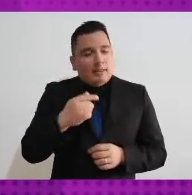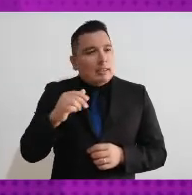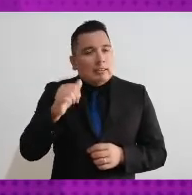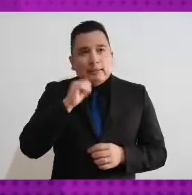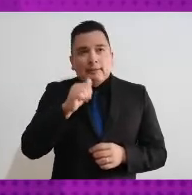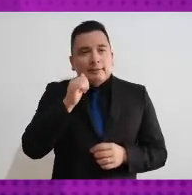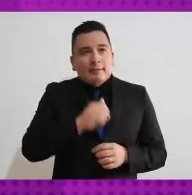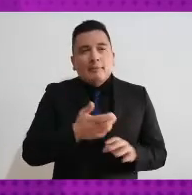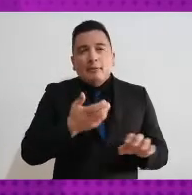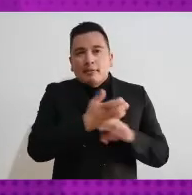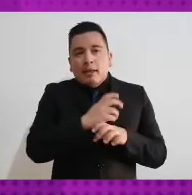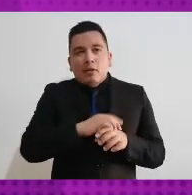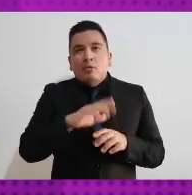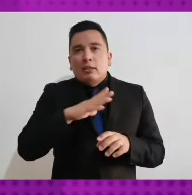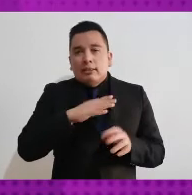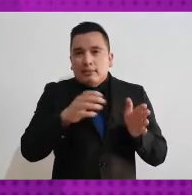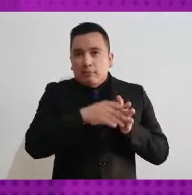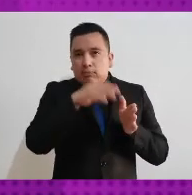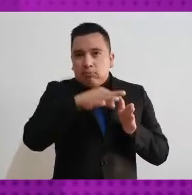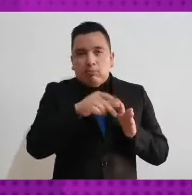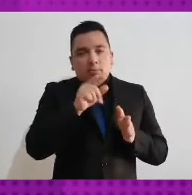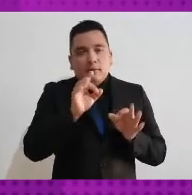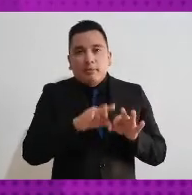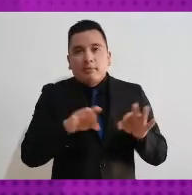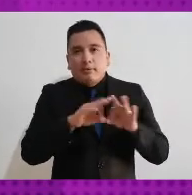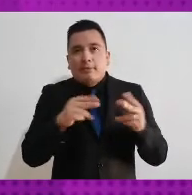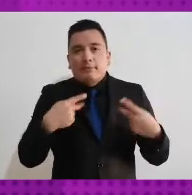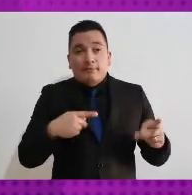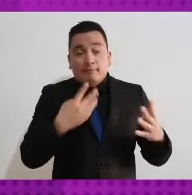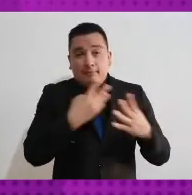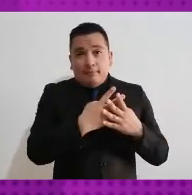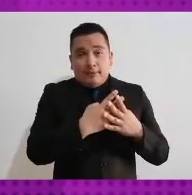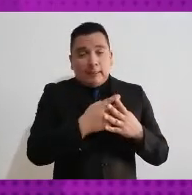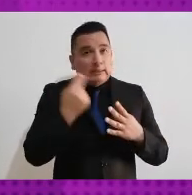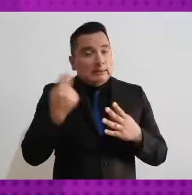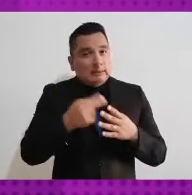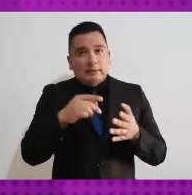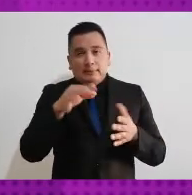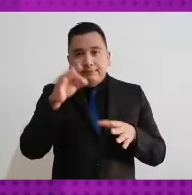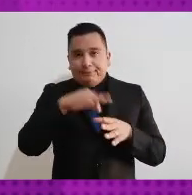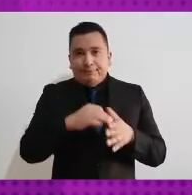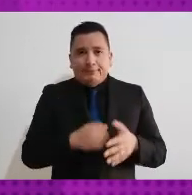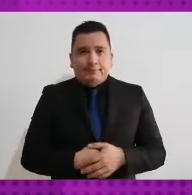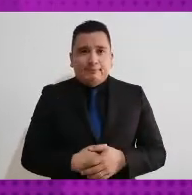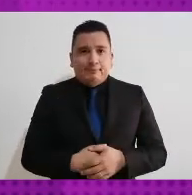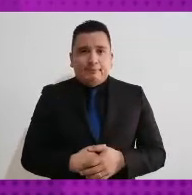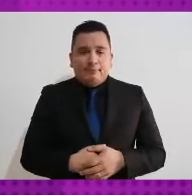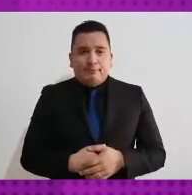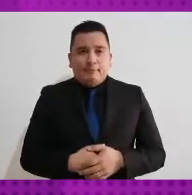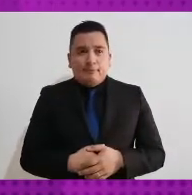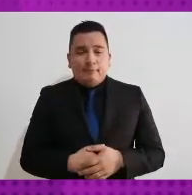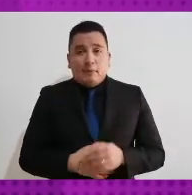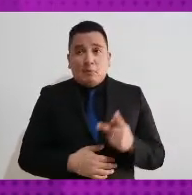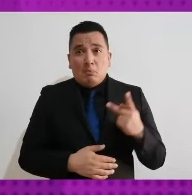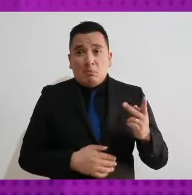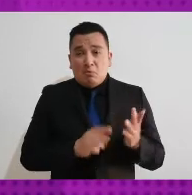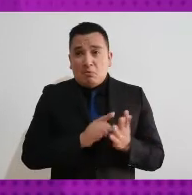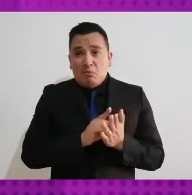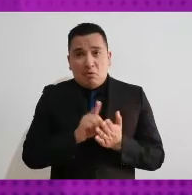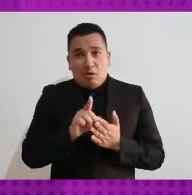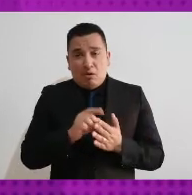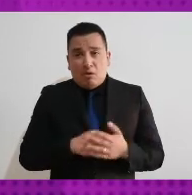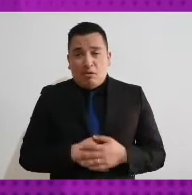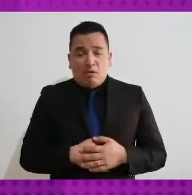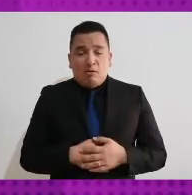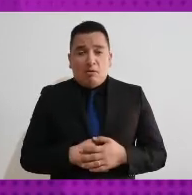con la democracia incluyente porque justo lo que estamos nosotros propiciando es que puedan ejercer sus derechos